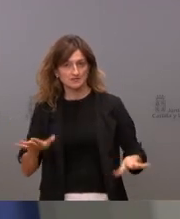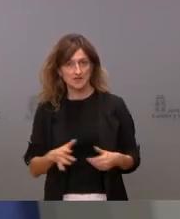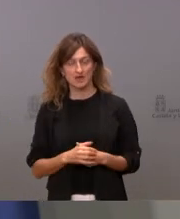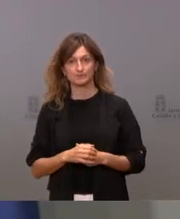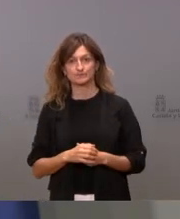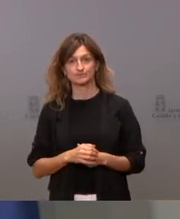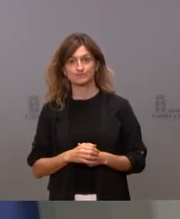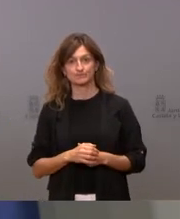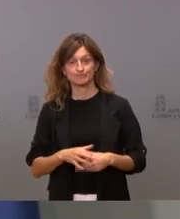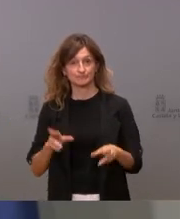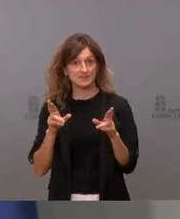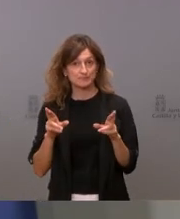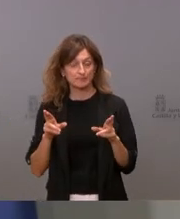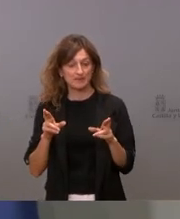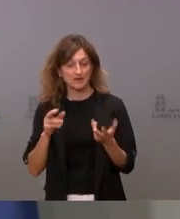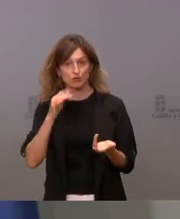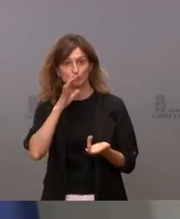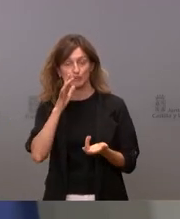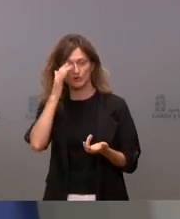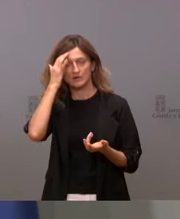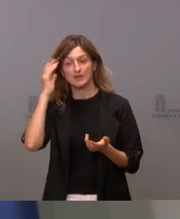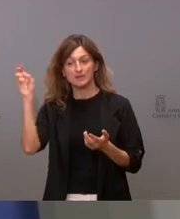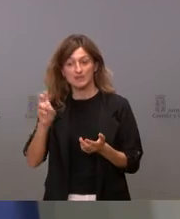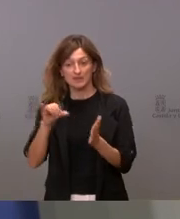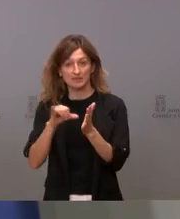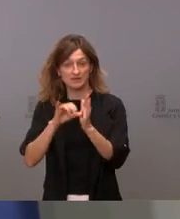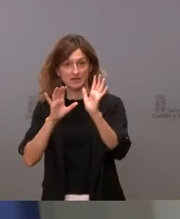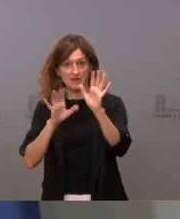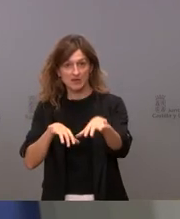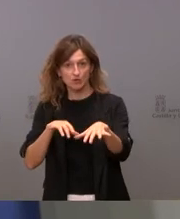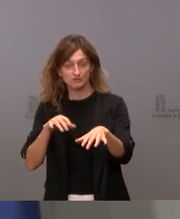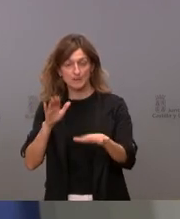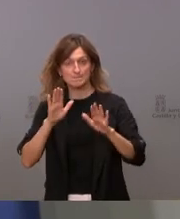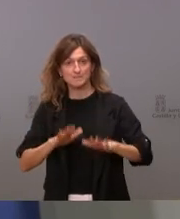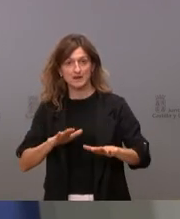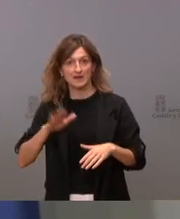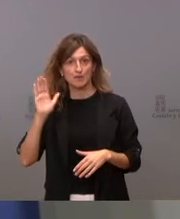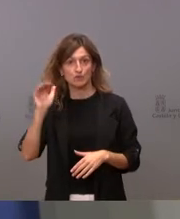de la que pasa Camino de León pues pare en Monte de la Reina